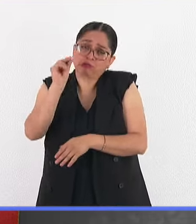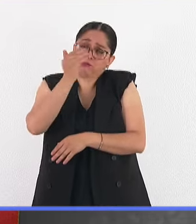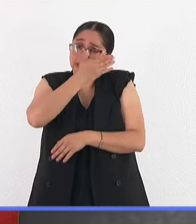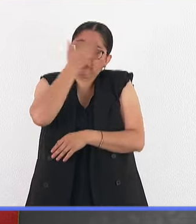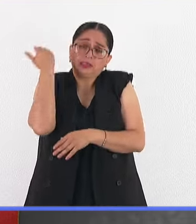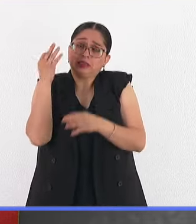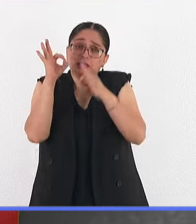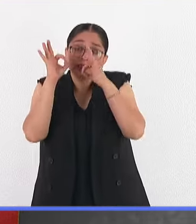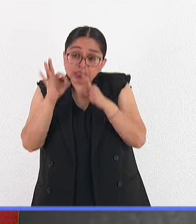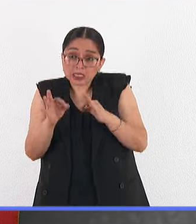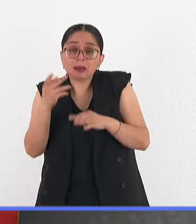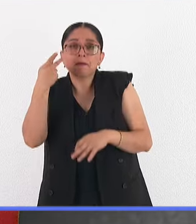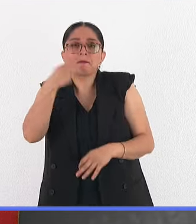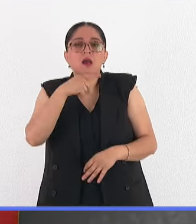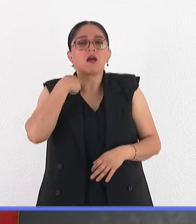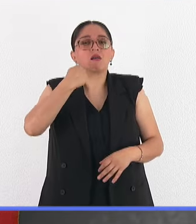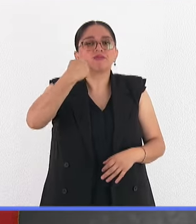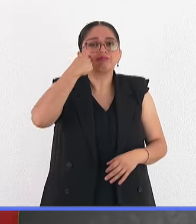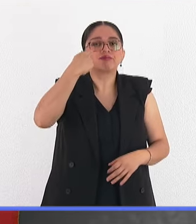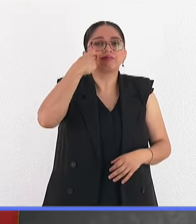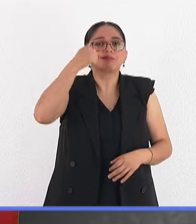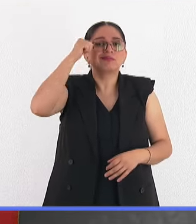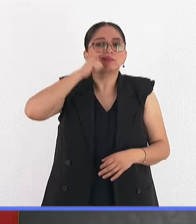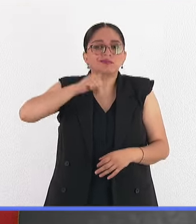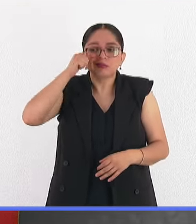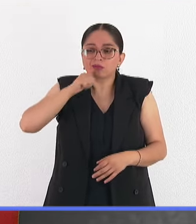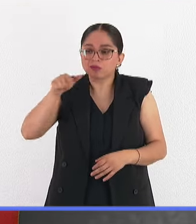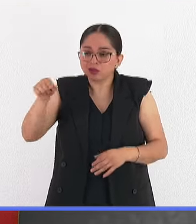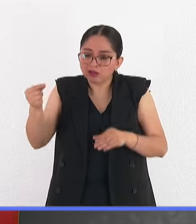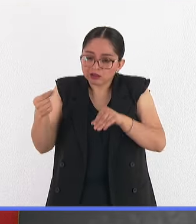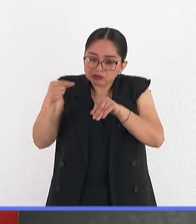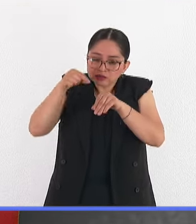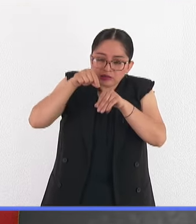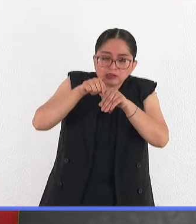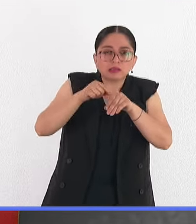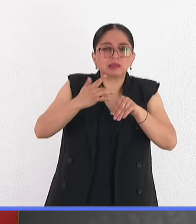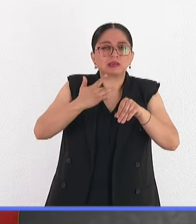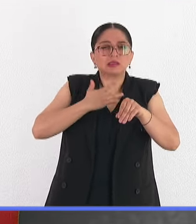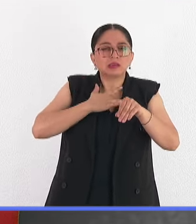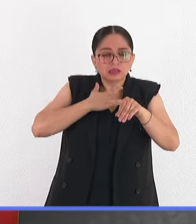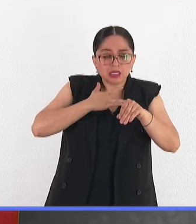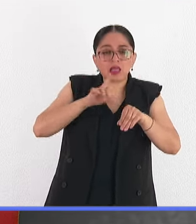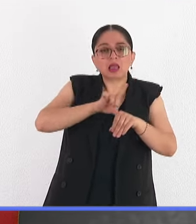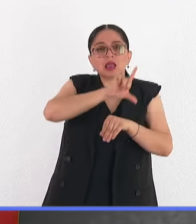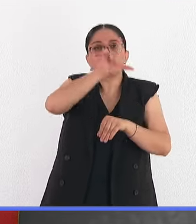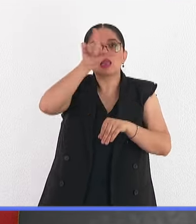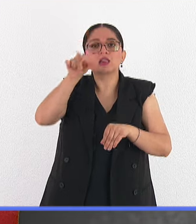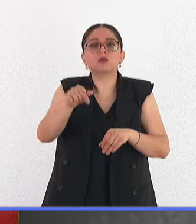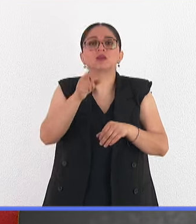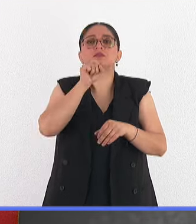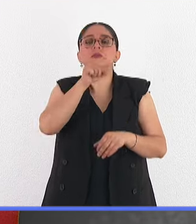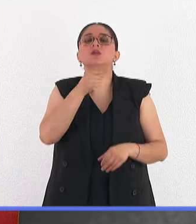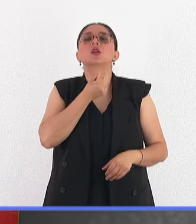así es el hecho que va a células cardíacas y va también a músculo liso de tubo digestivo. Y cuando la